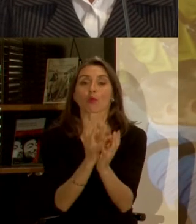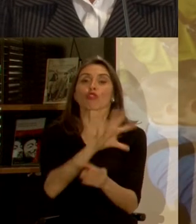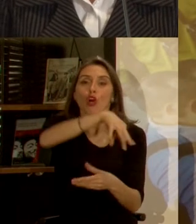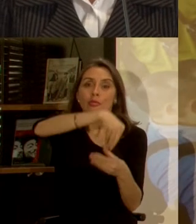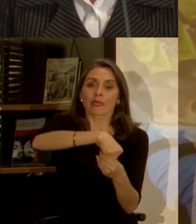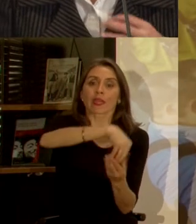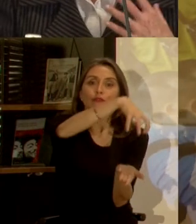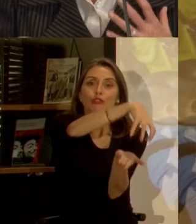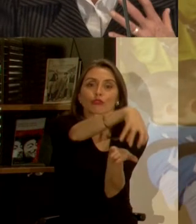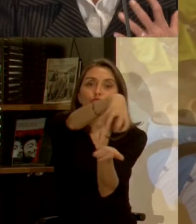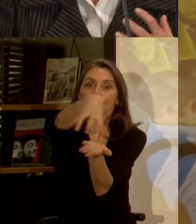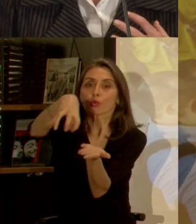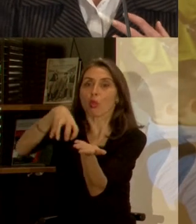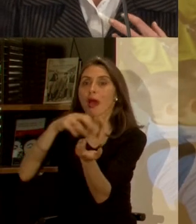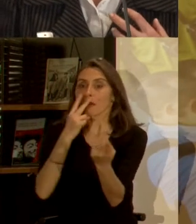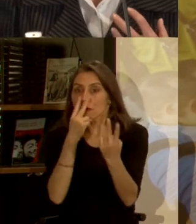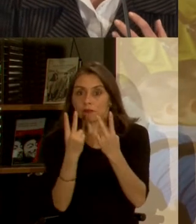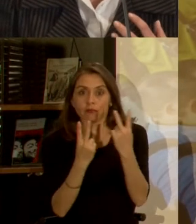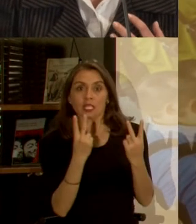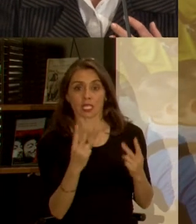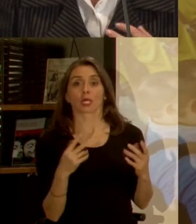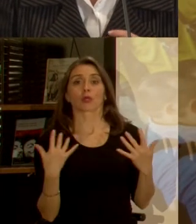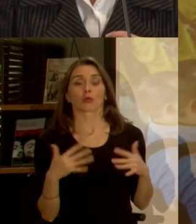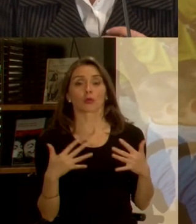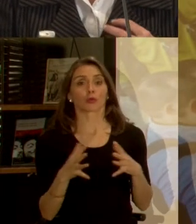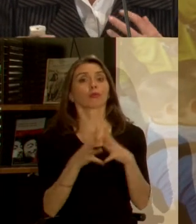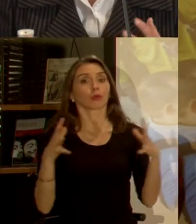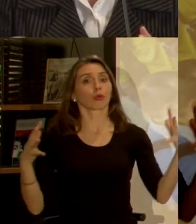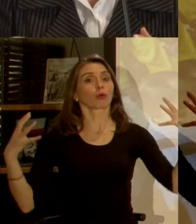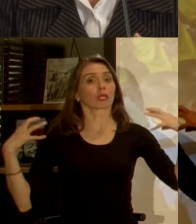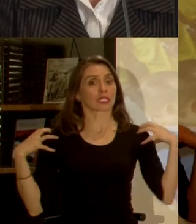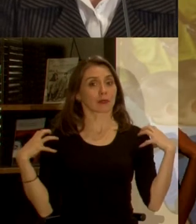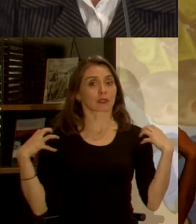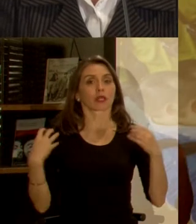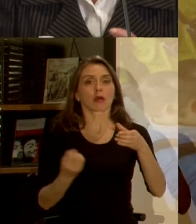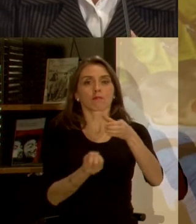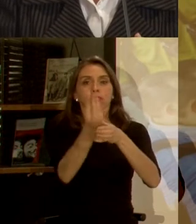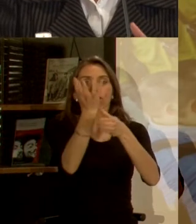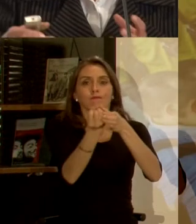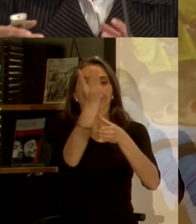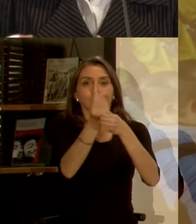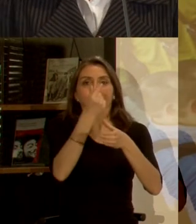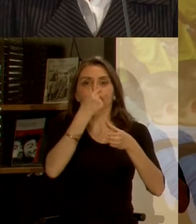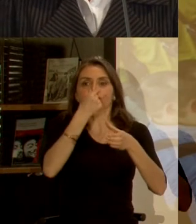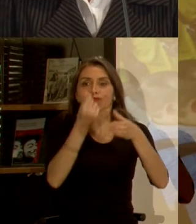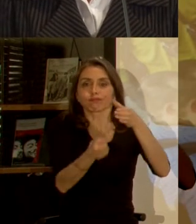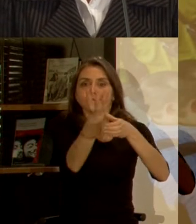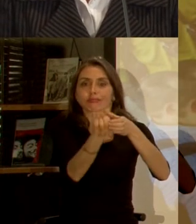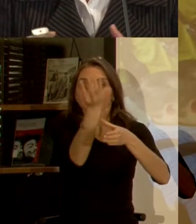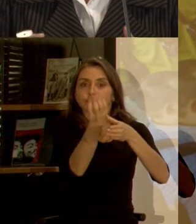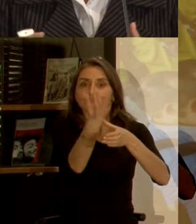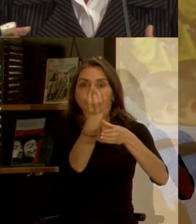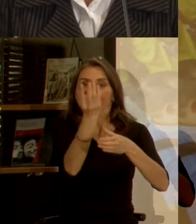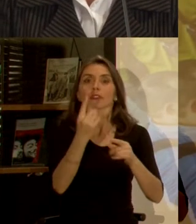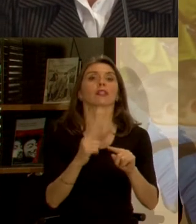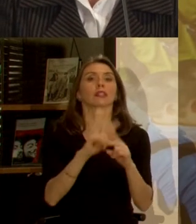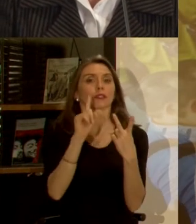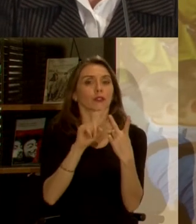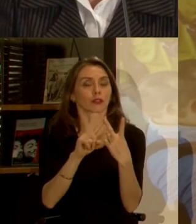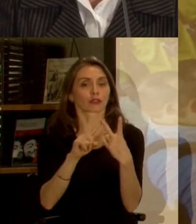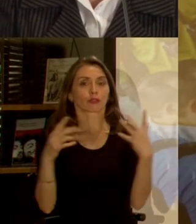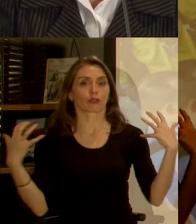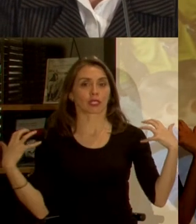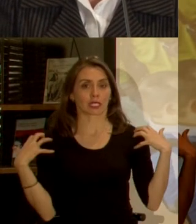estamos encontrando que hay una gran responsabilidad en cuanto a las emisiones y por el otro lado tenemos una gran